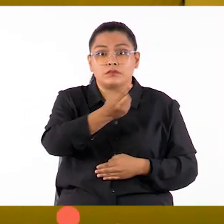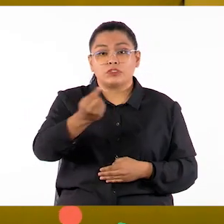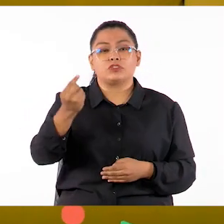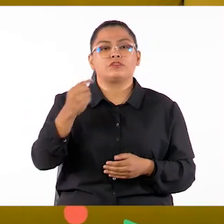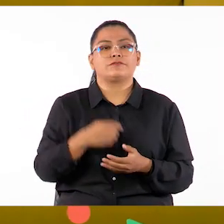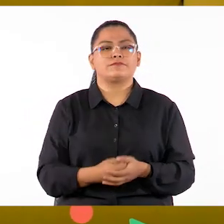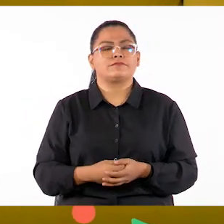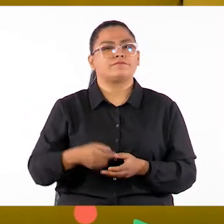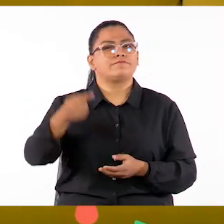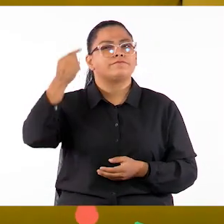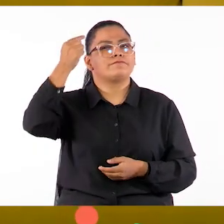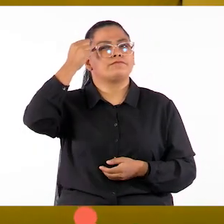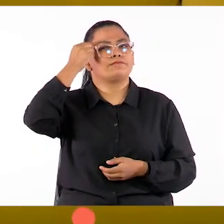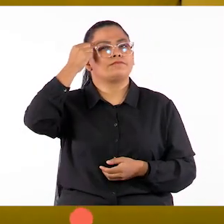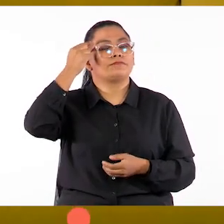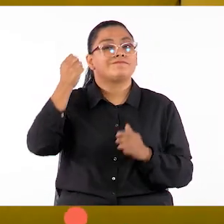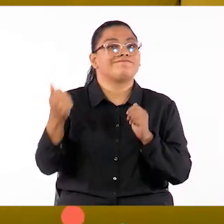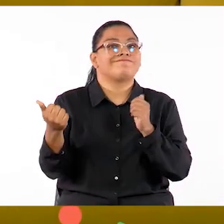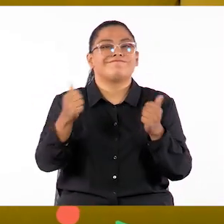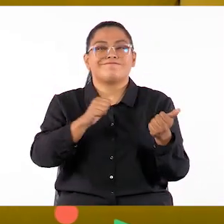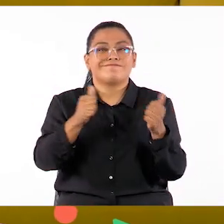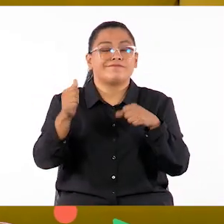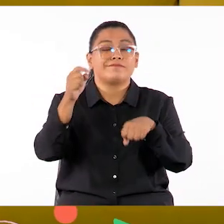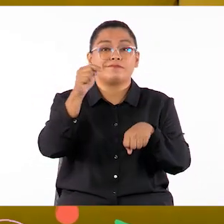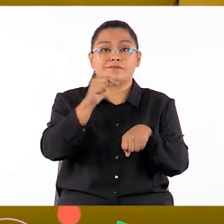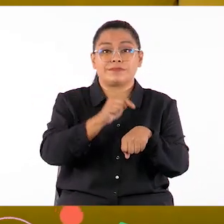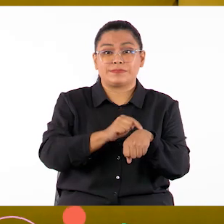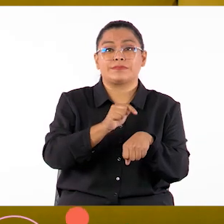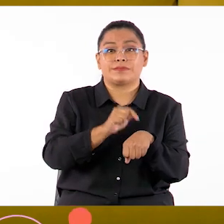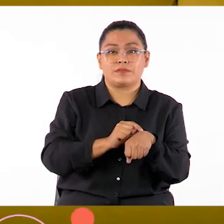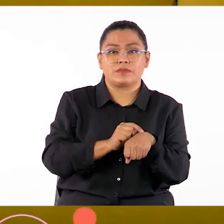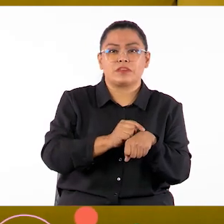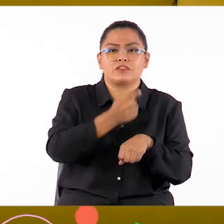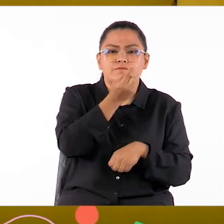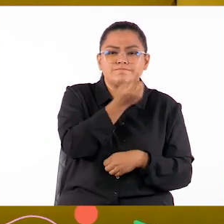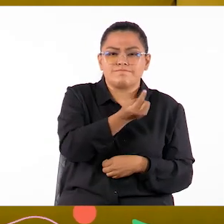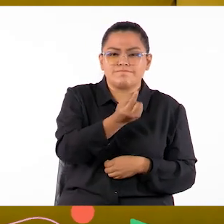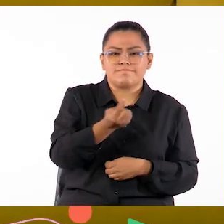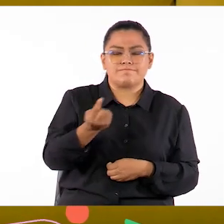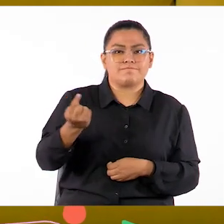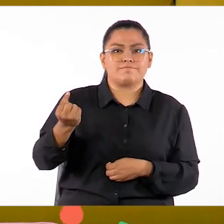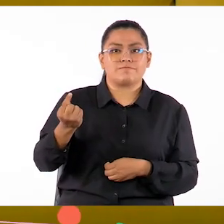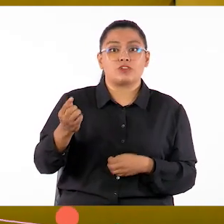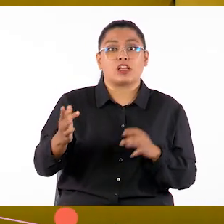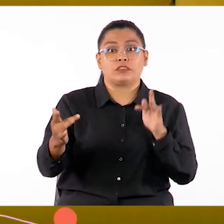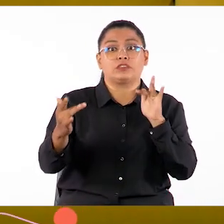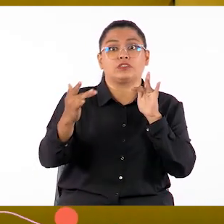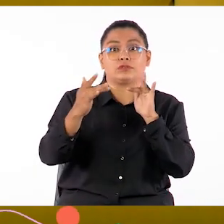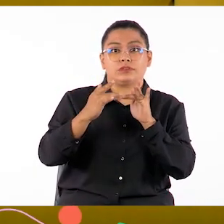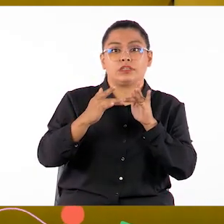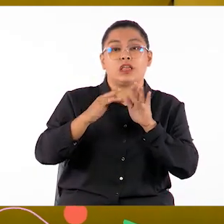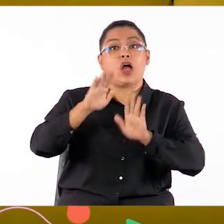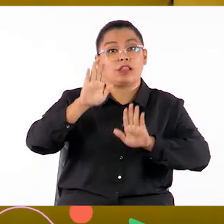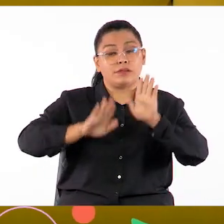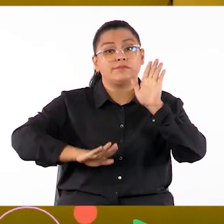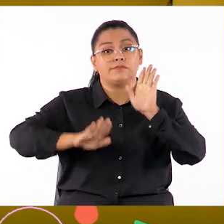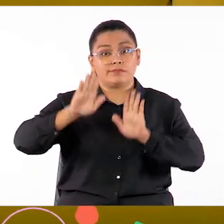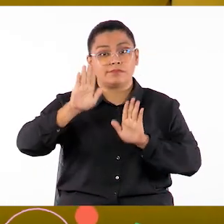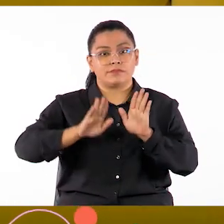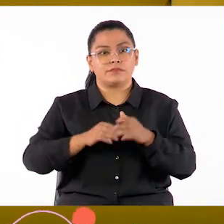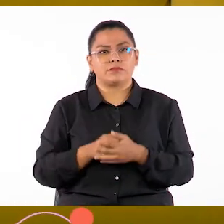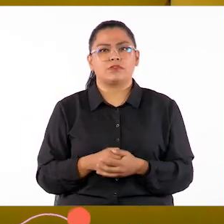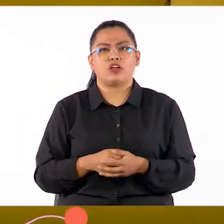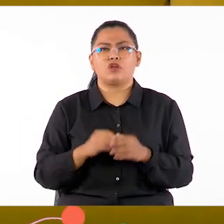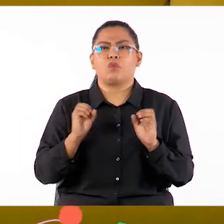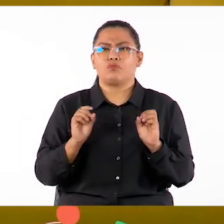Considere que estos dependen del tiempo, de la cantidad de personas y del tipo de participación. Si hay